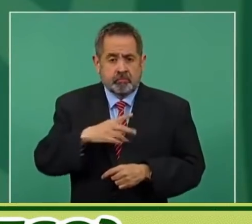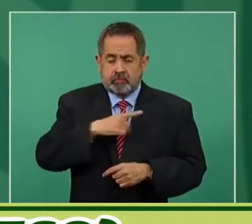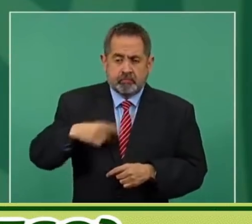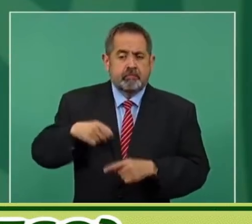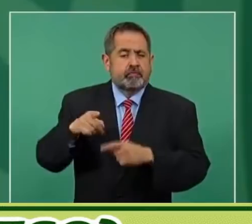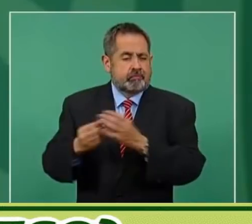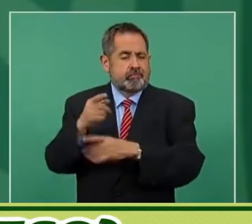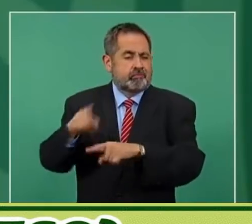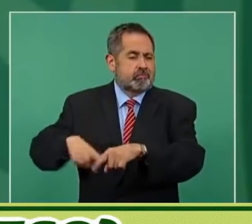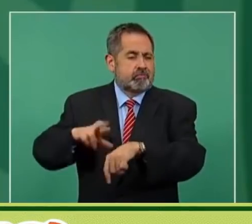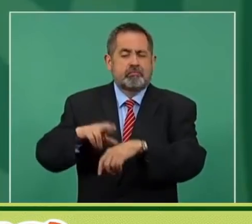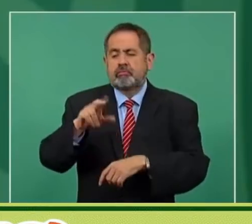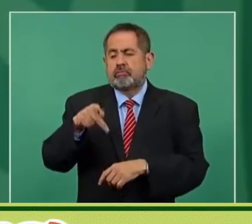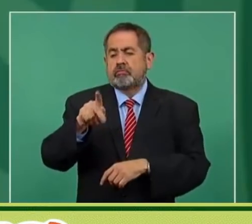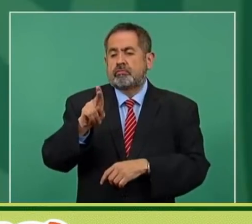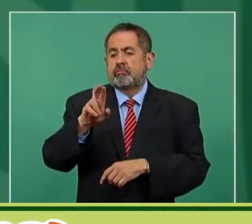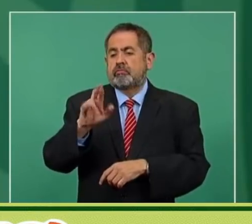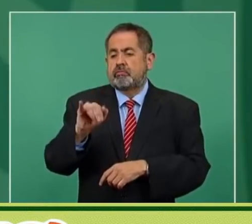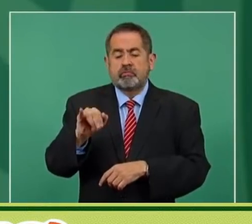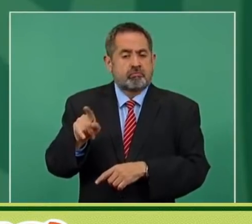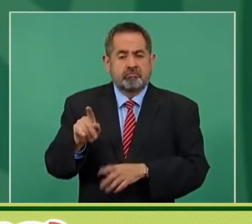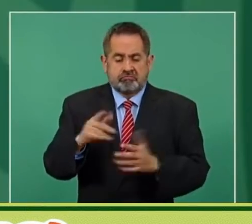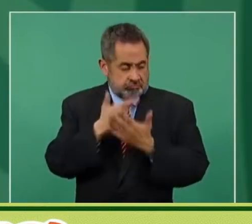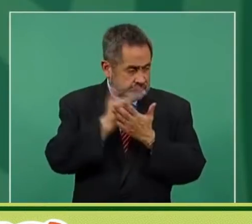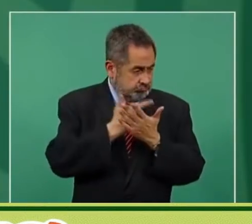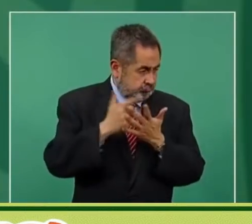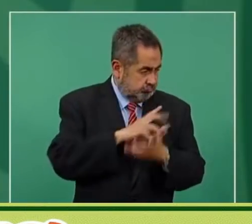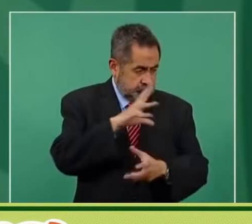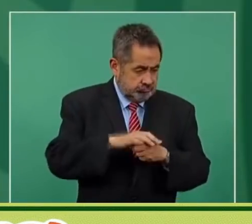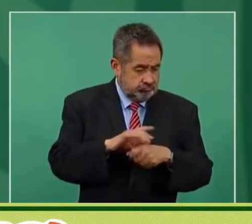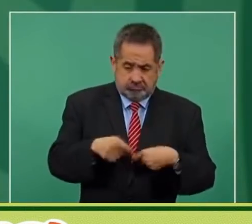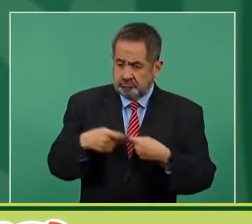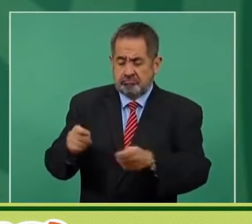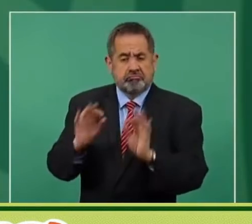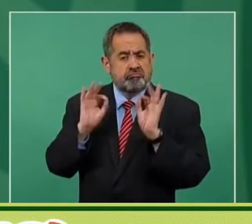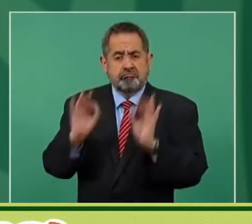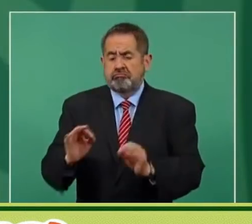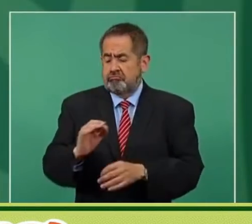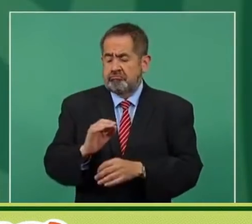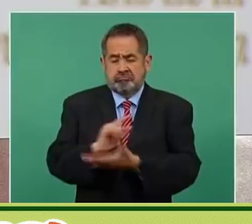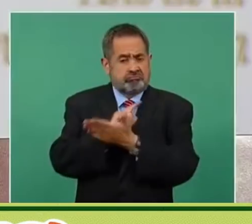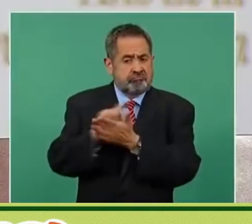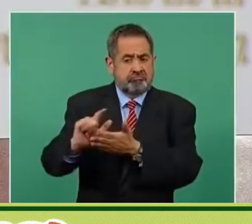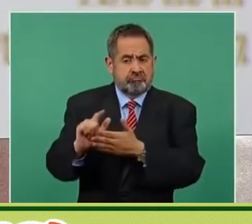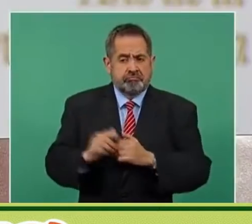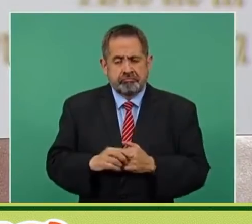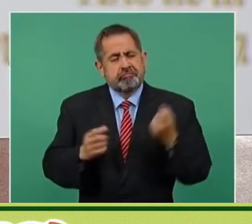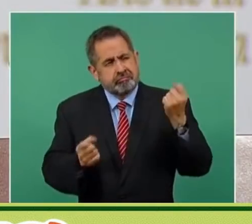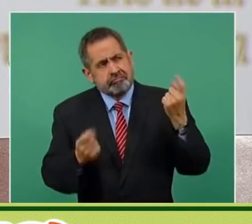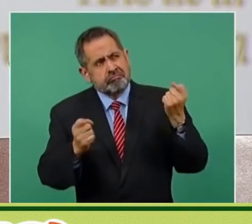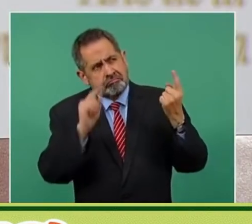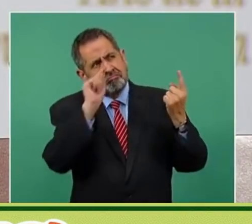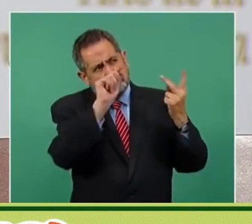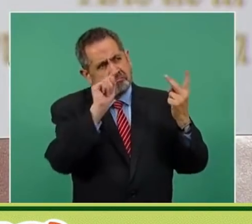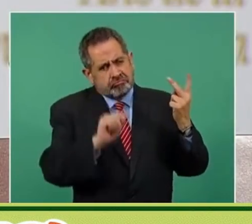Curi, las finanzas públicas sanas y así otros casos.